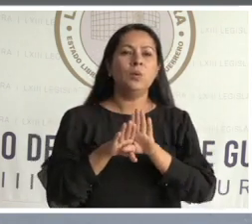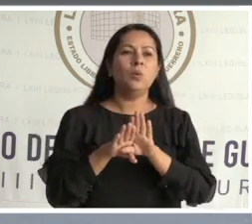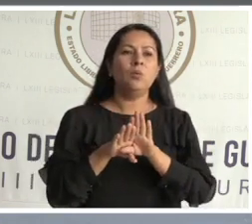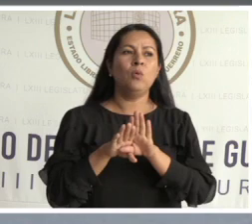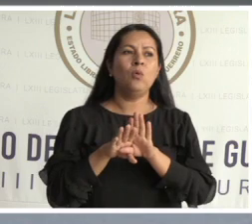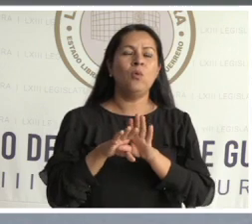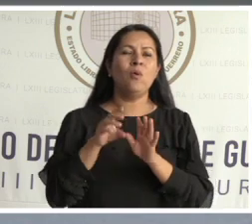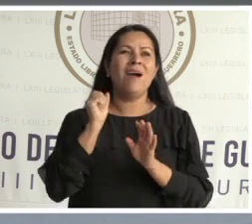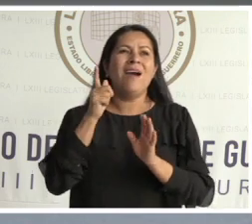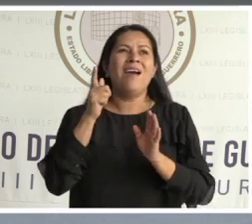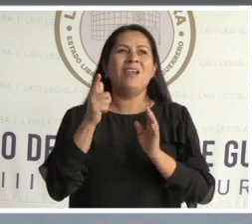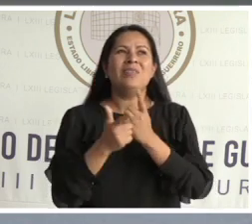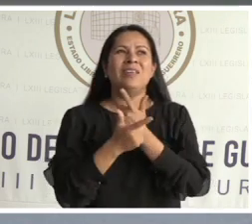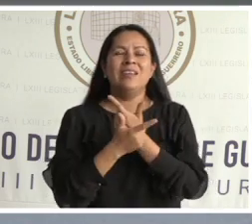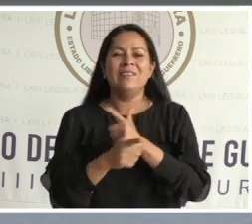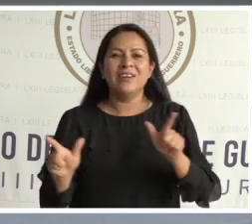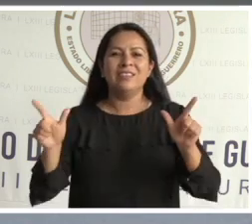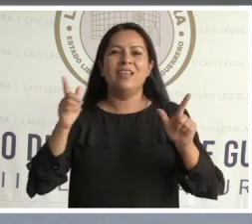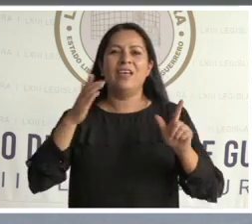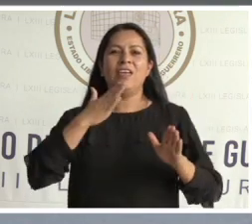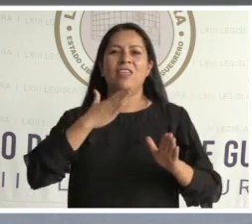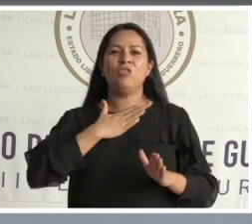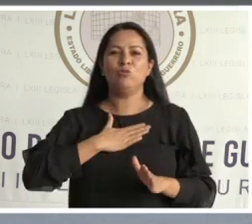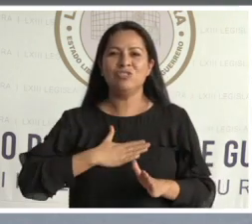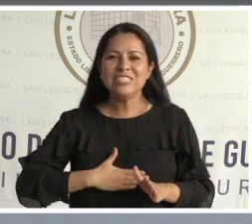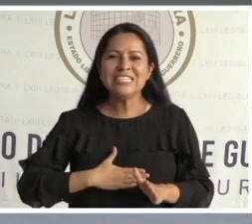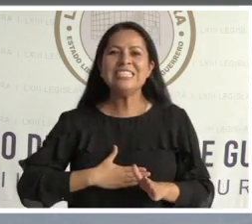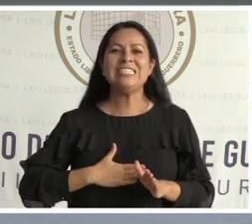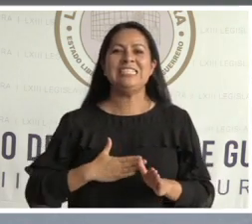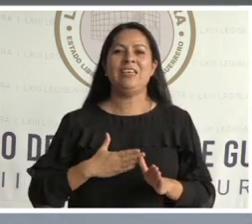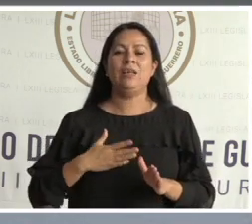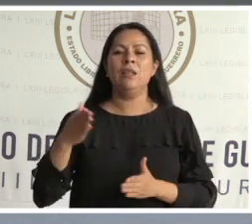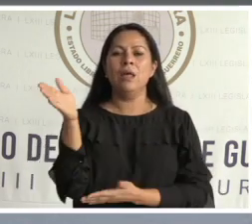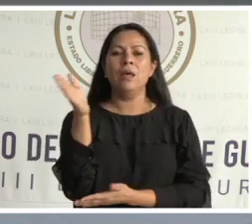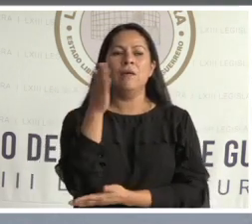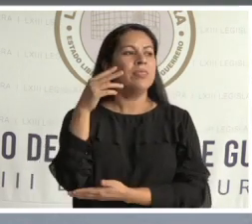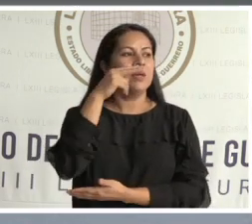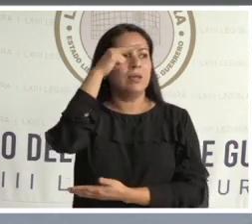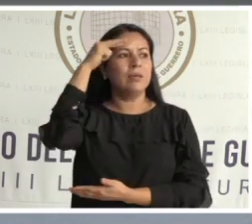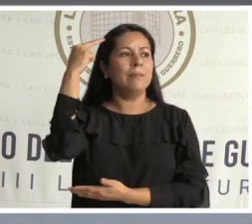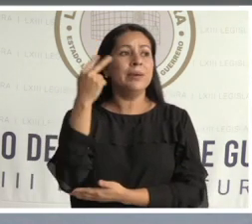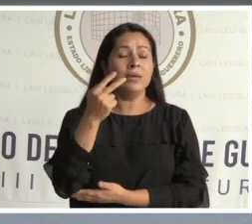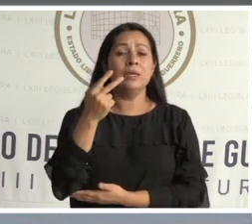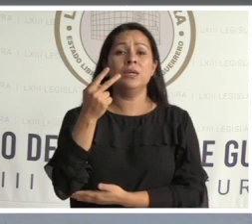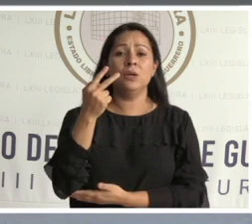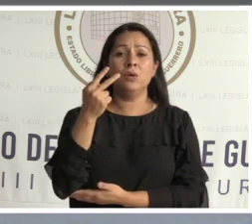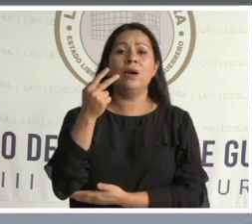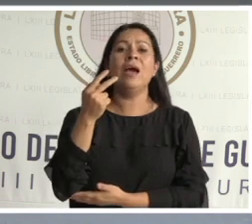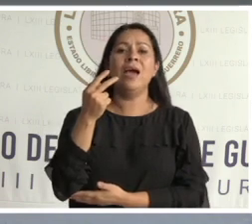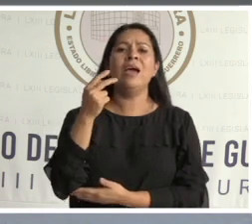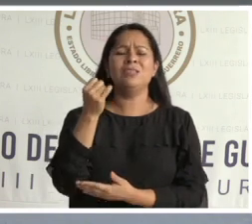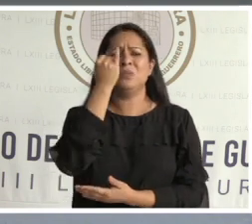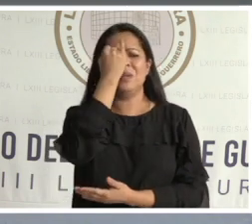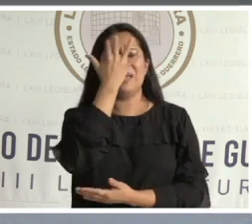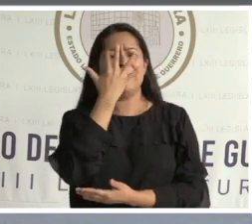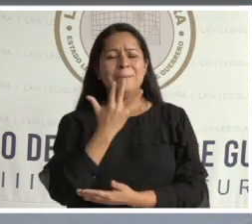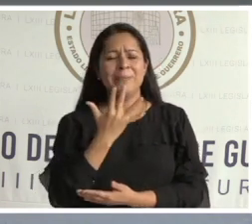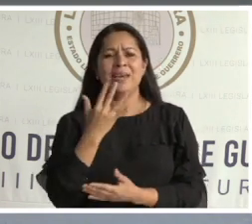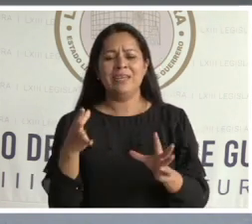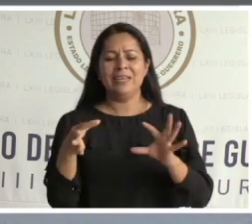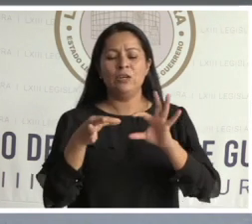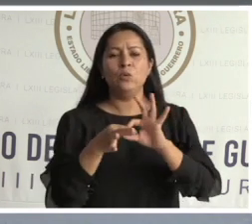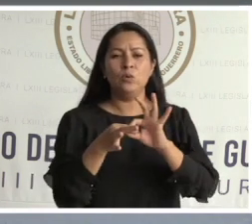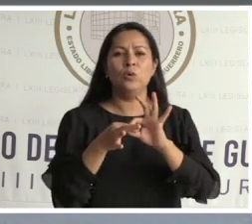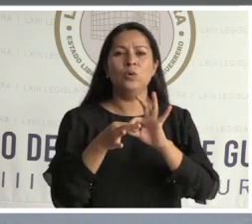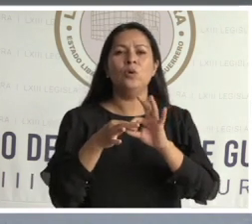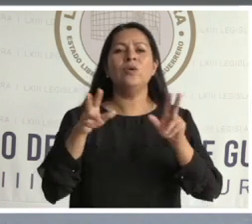libertad, justicia y nacionalidad. La bandera de México es una insignia que junto con el himno y el escudo